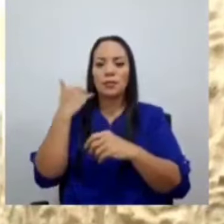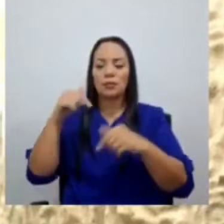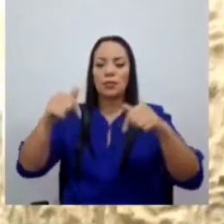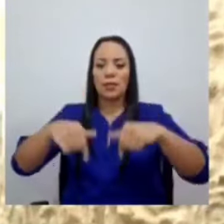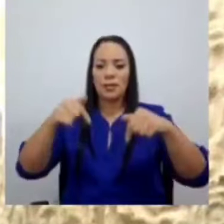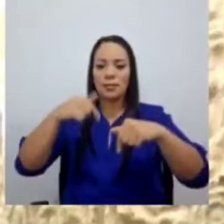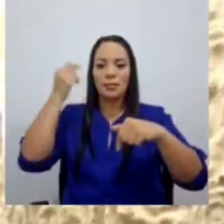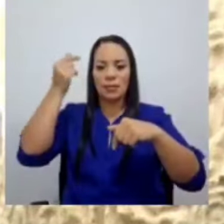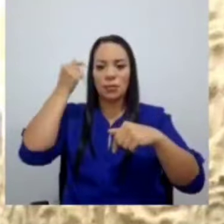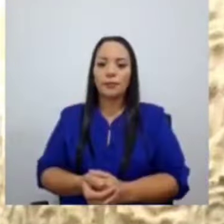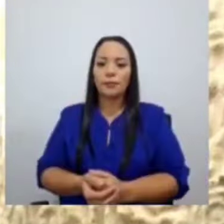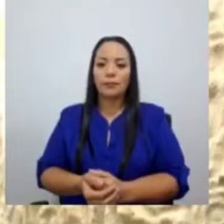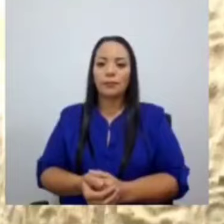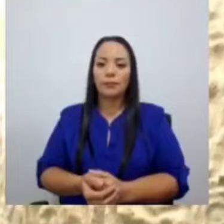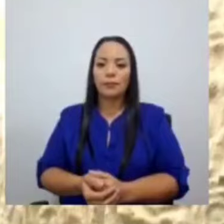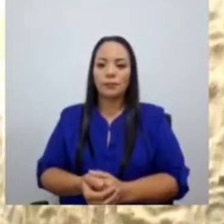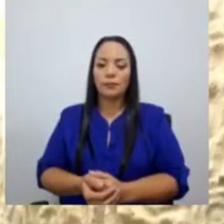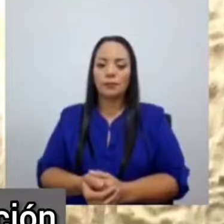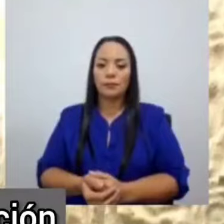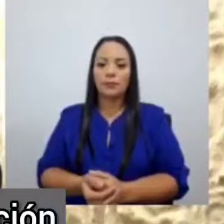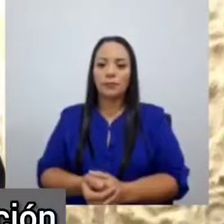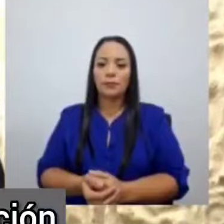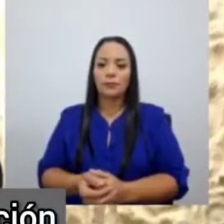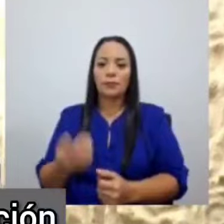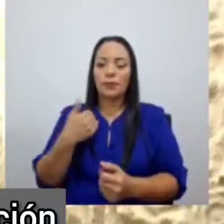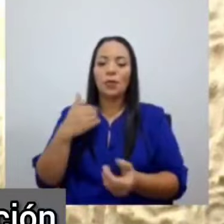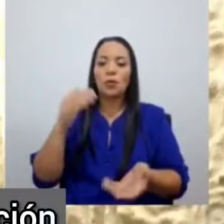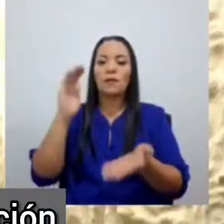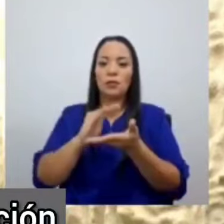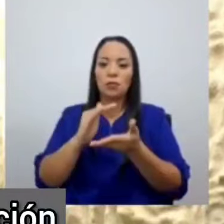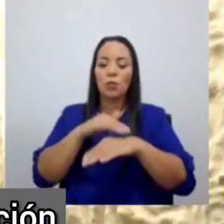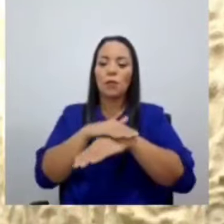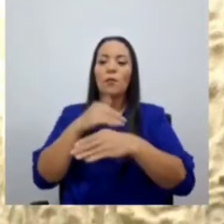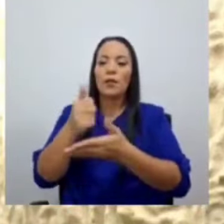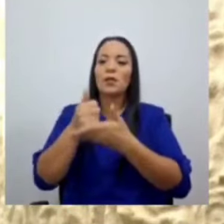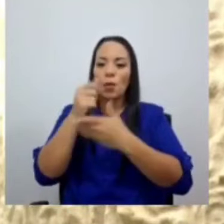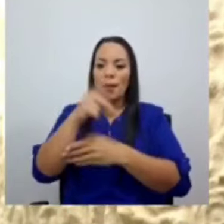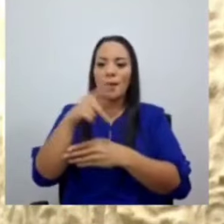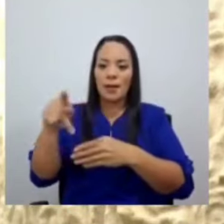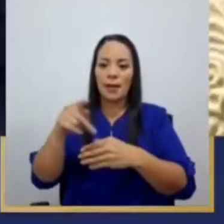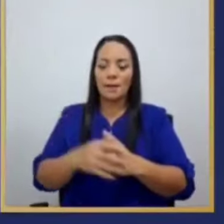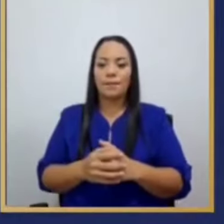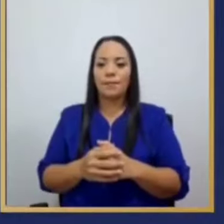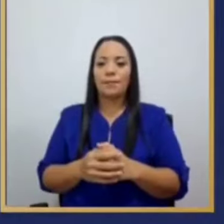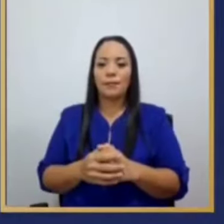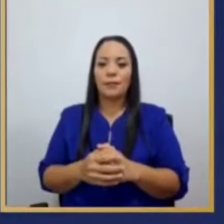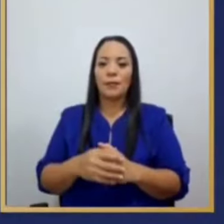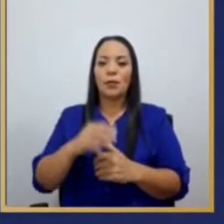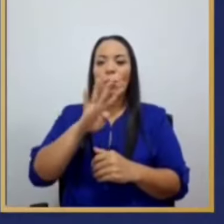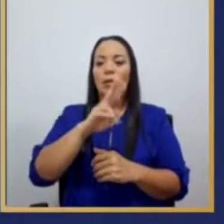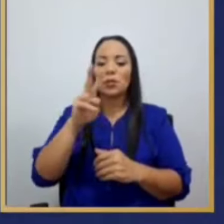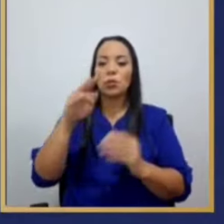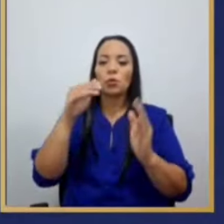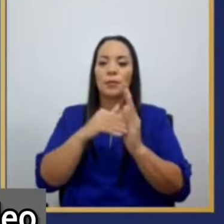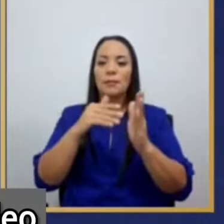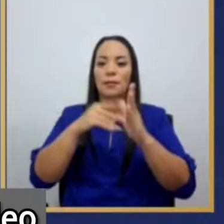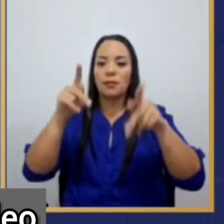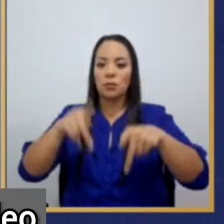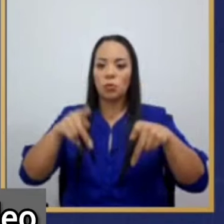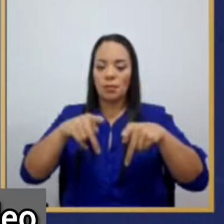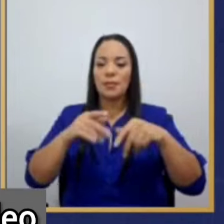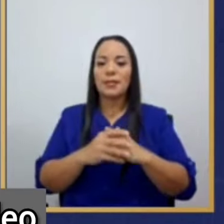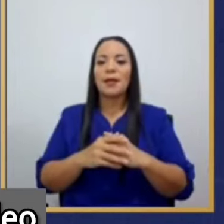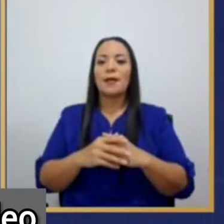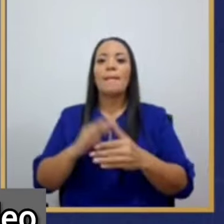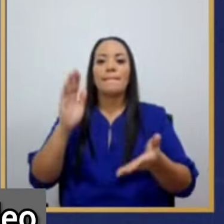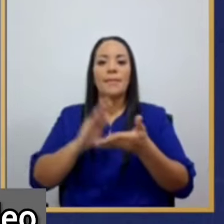esta administración. Hay una reducción, y si quieren me van ayudando con la presentación, de 42.000 personas menos que